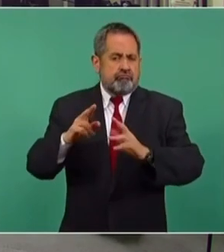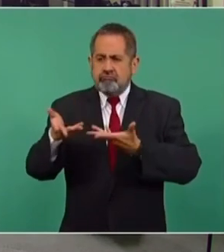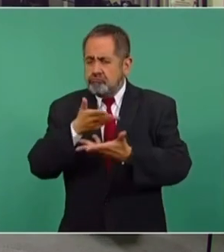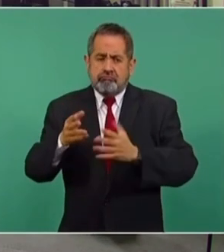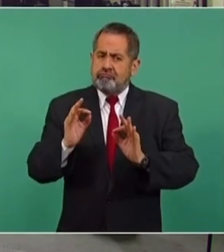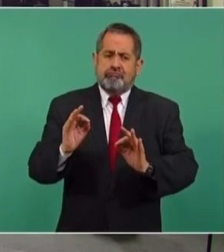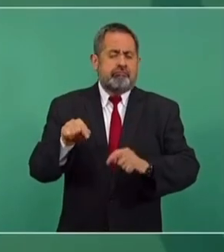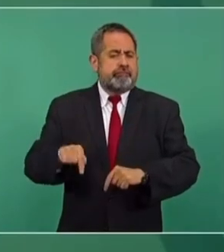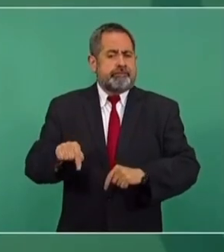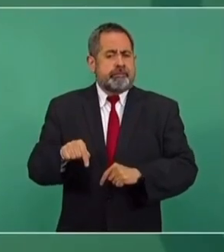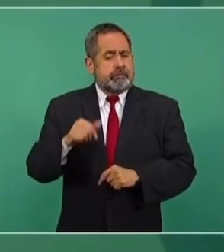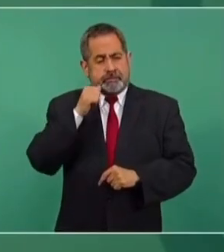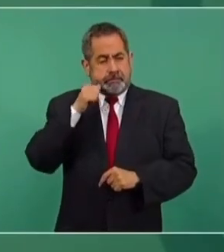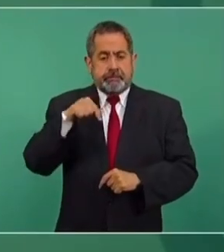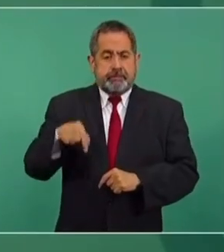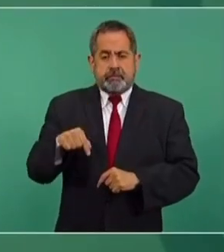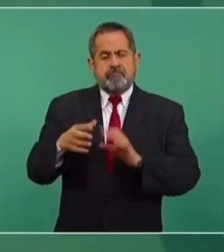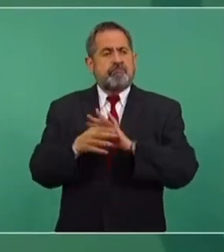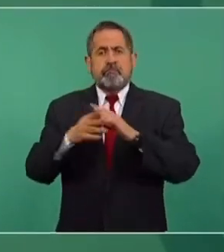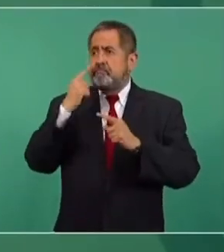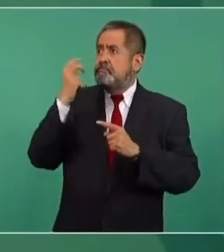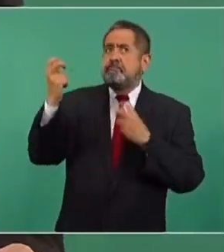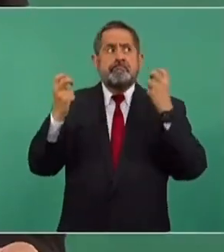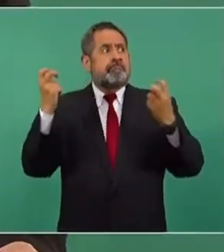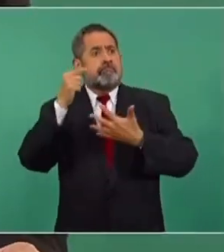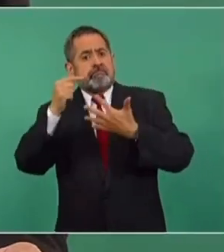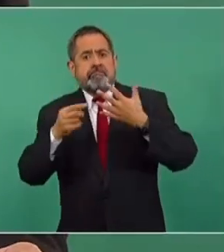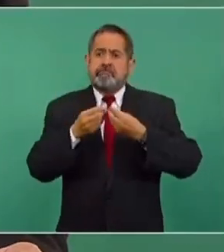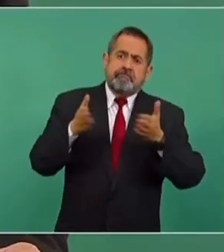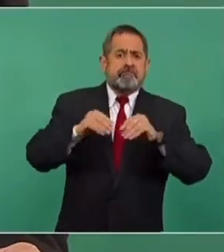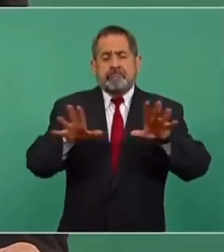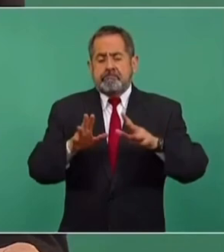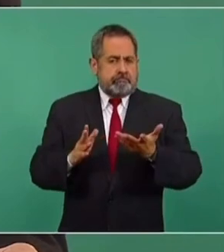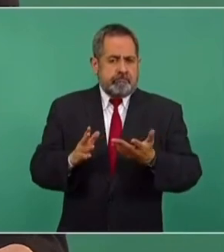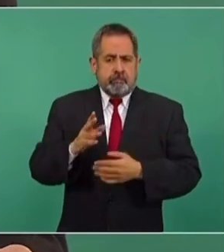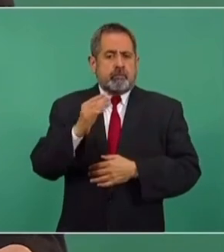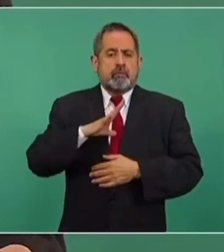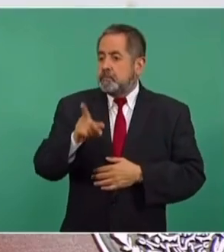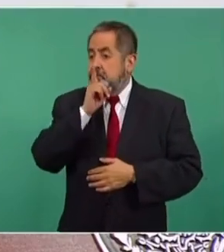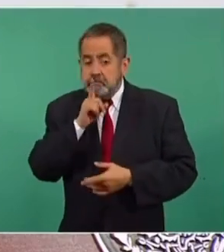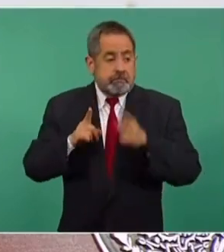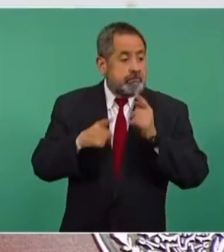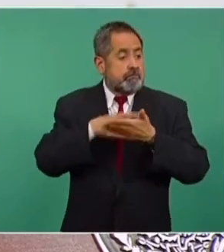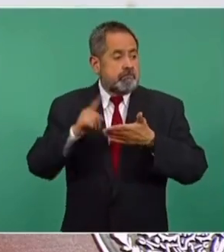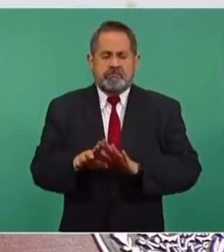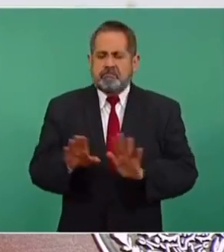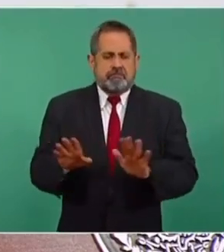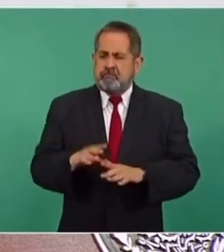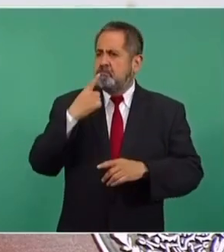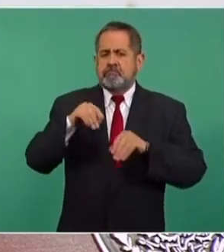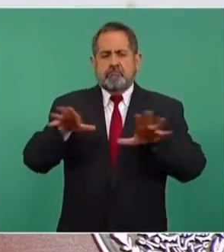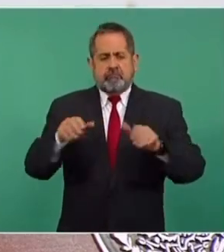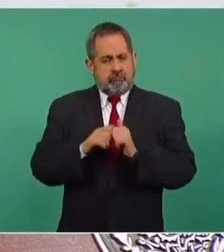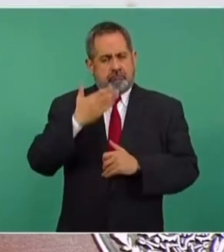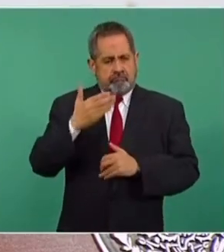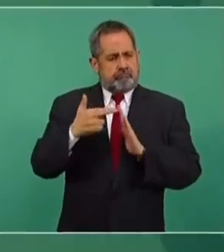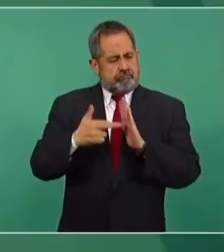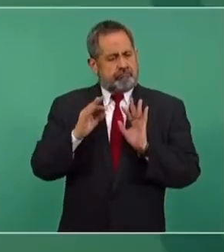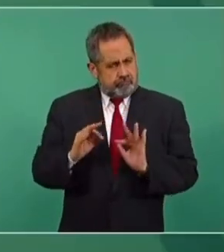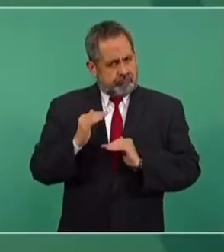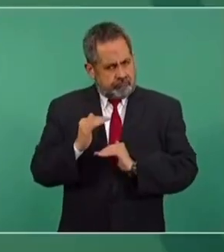aquí se ventila todo, no hay censura, se hacen denuncias con límites,